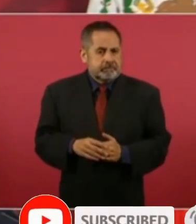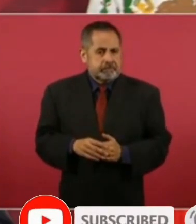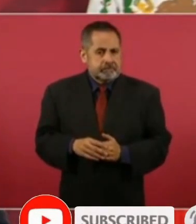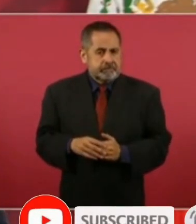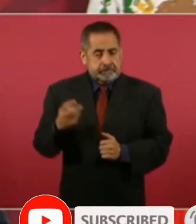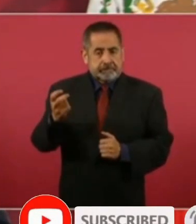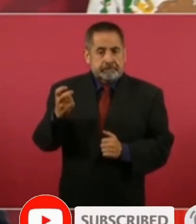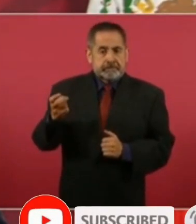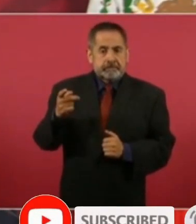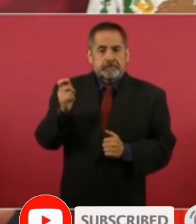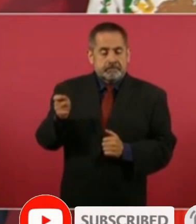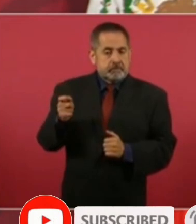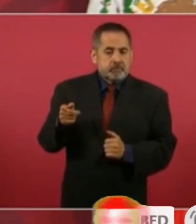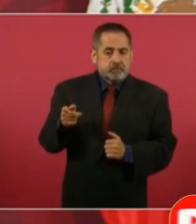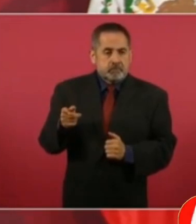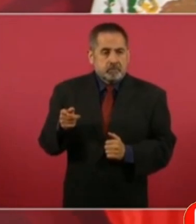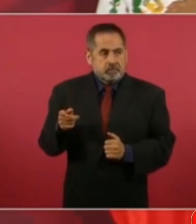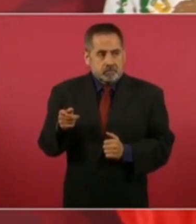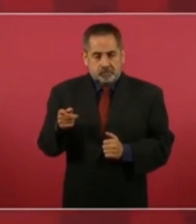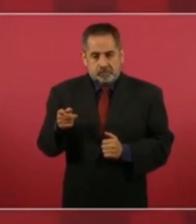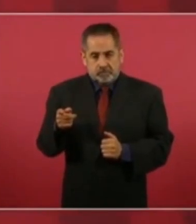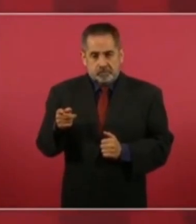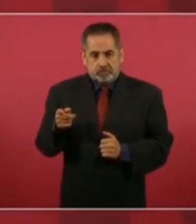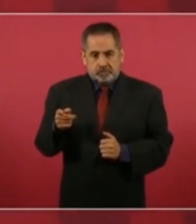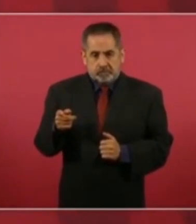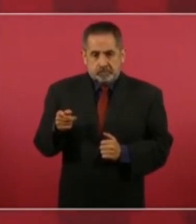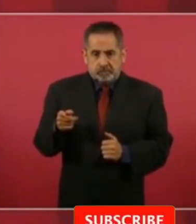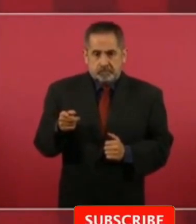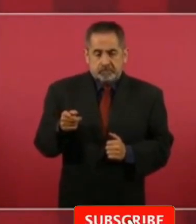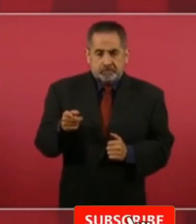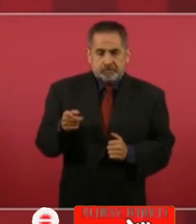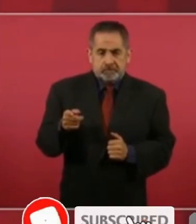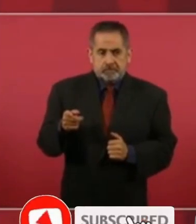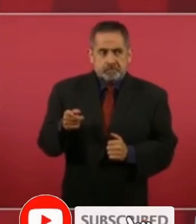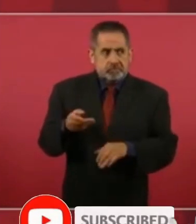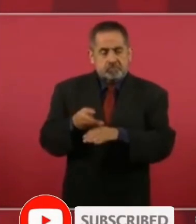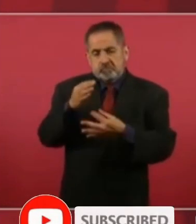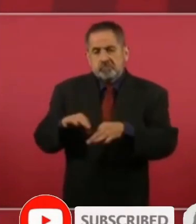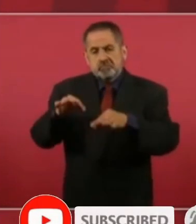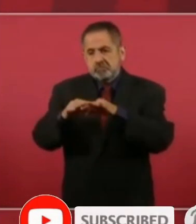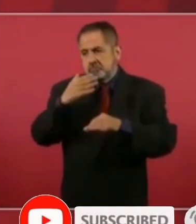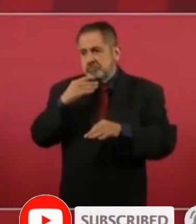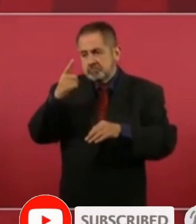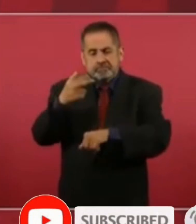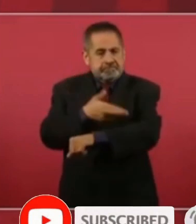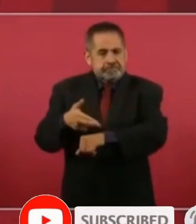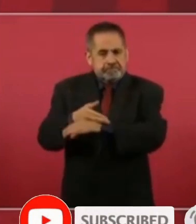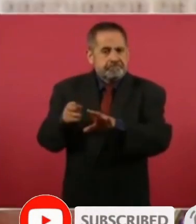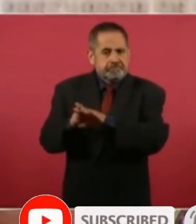Entonces, sí, sería muy importante hacer,